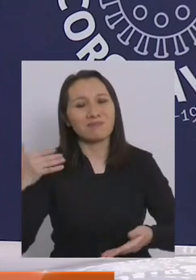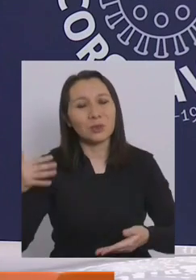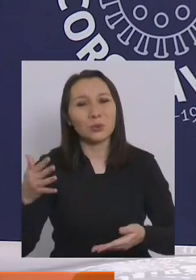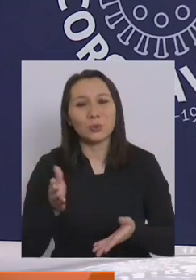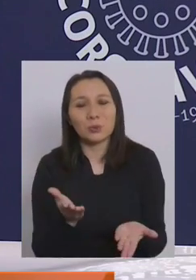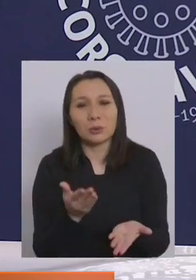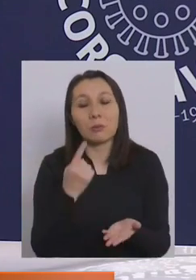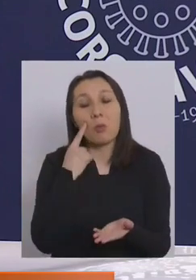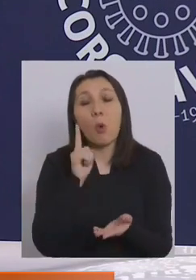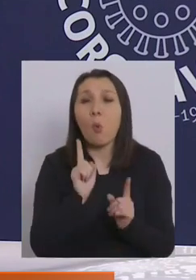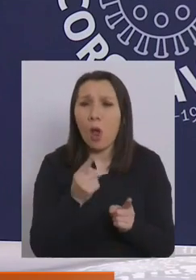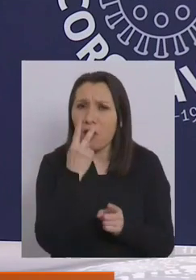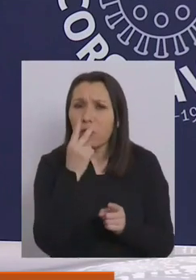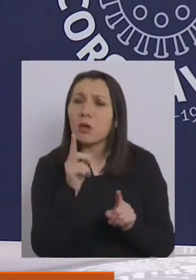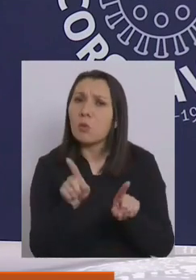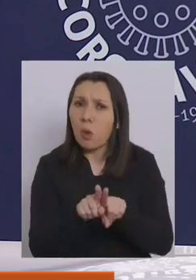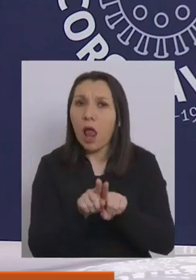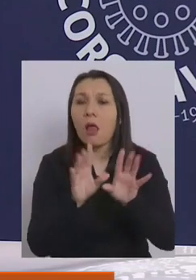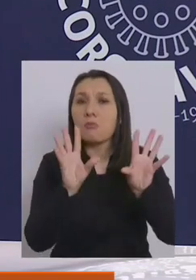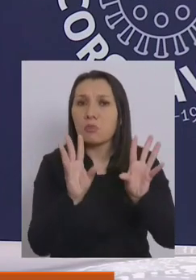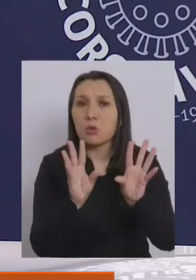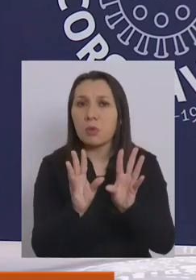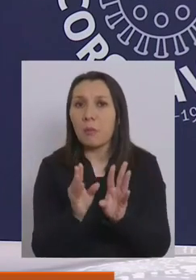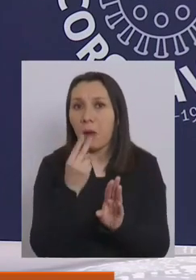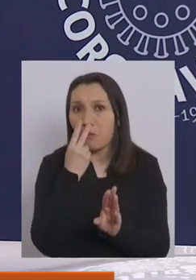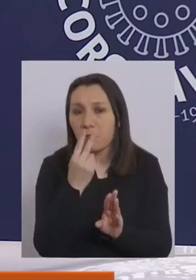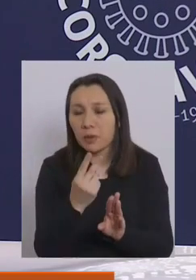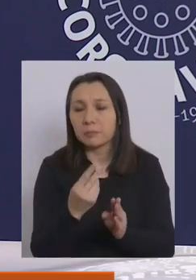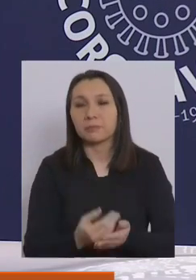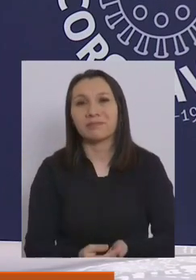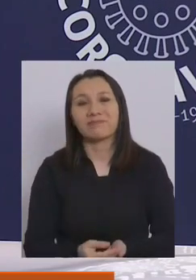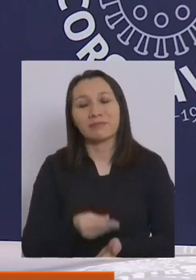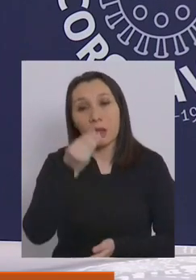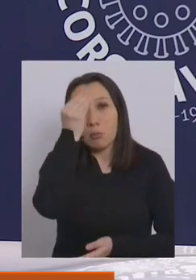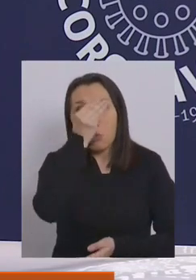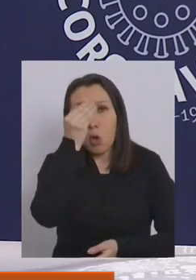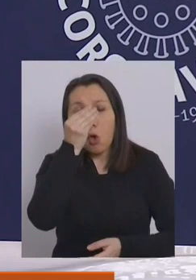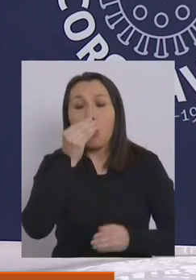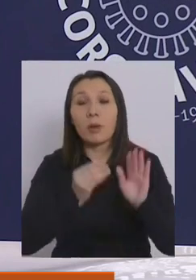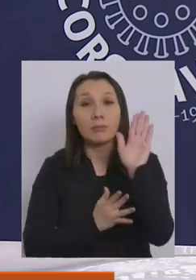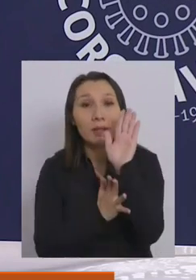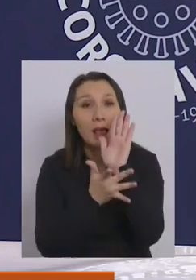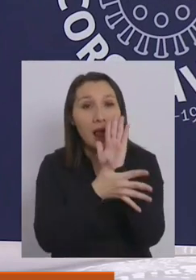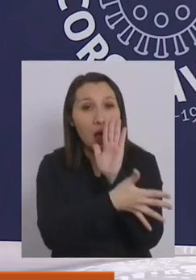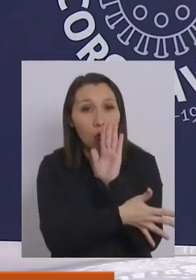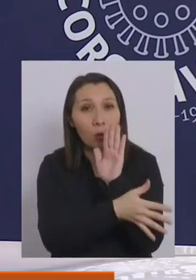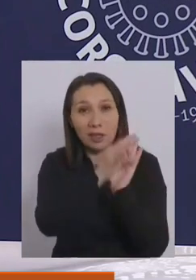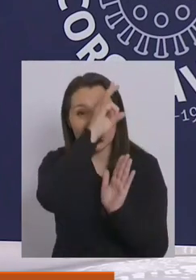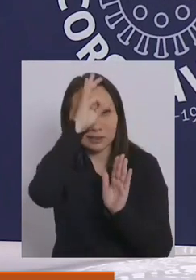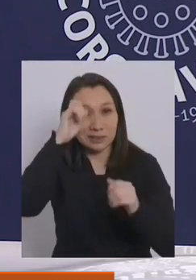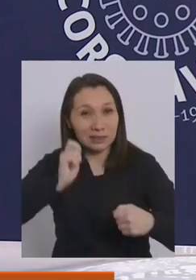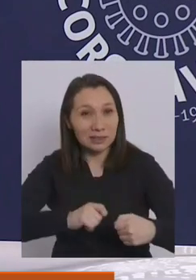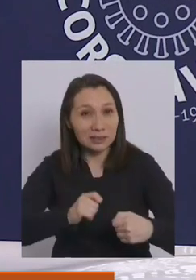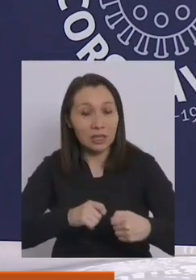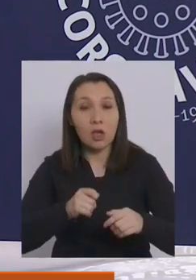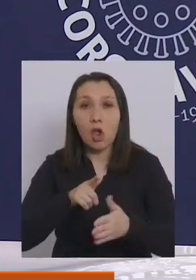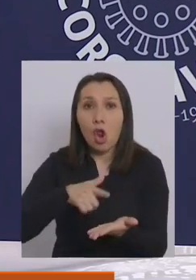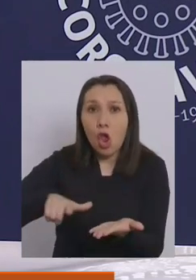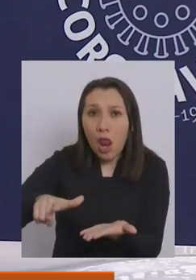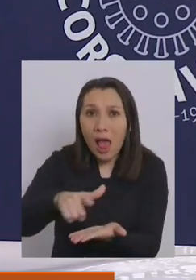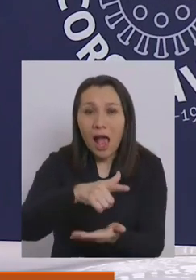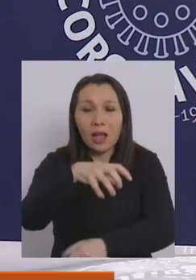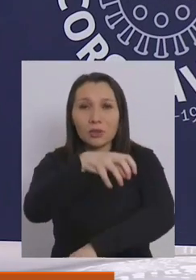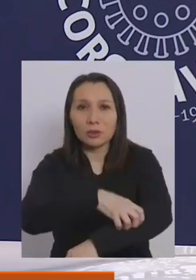pero sí hemos visto una mejoría en sus resultados. Nos preocupa la Araucanía, nos preocupa la región de los lagos, nos